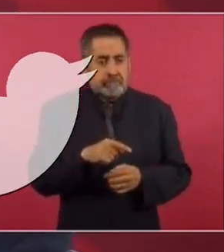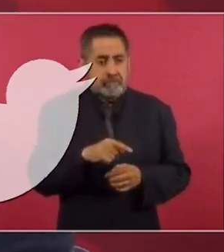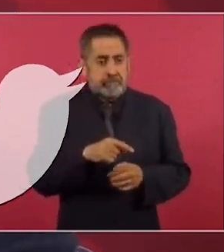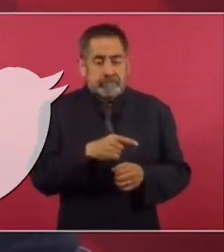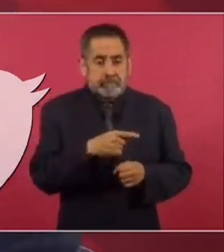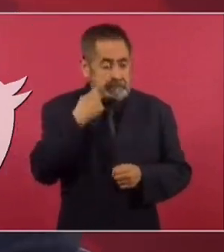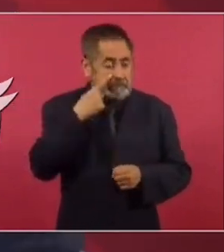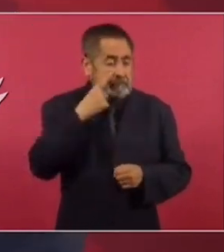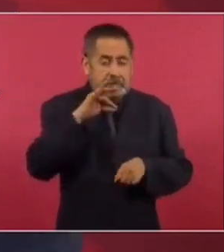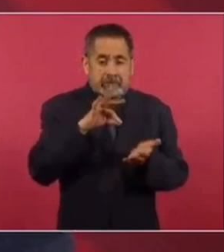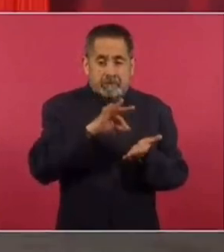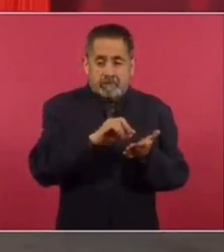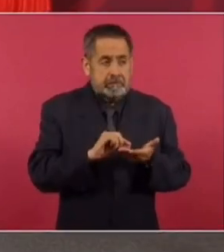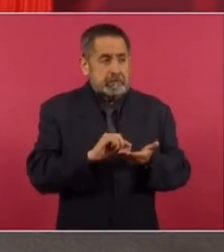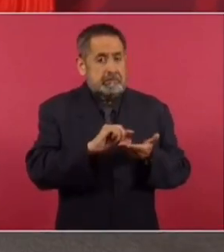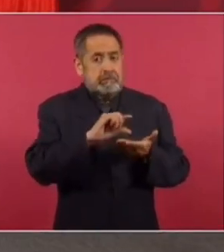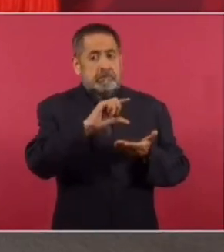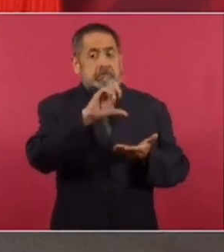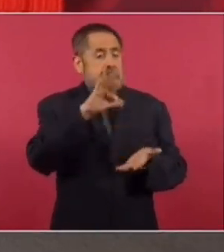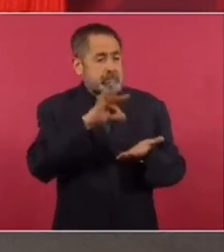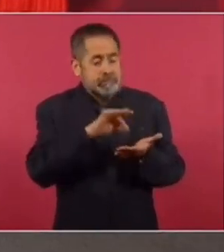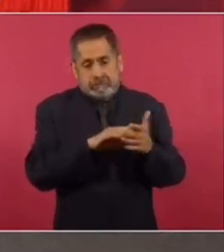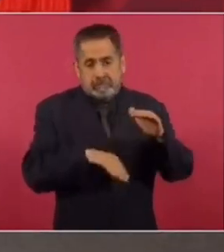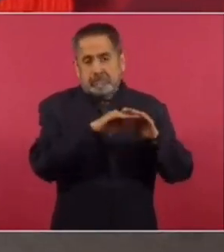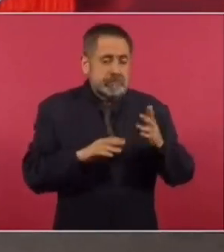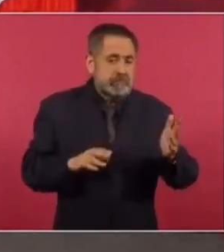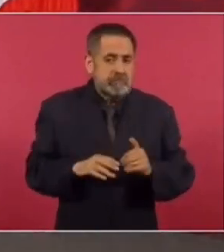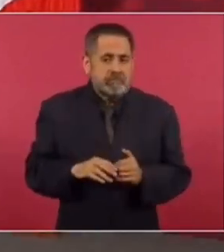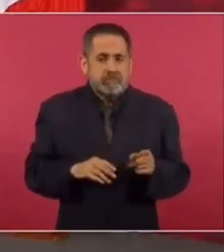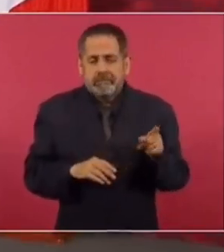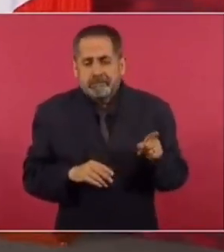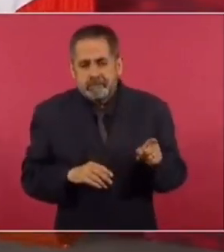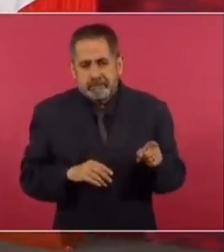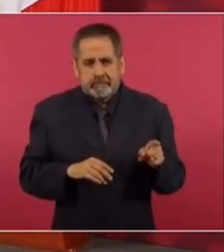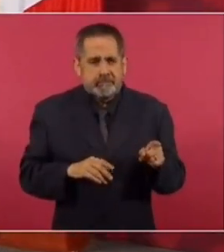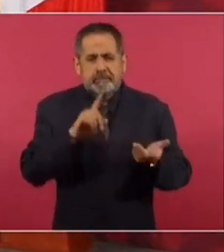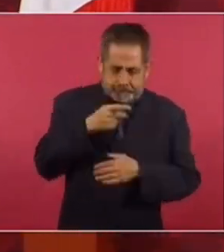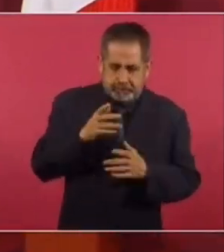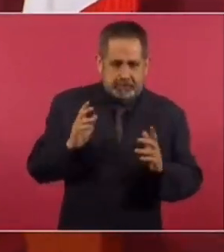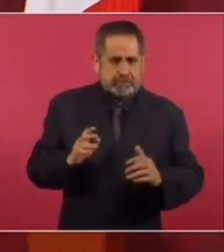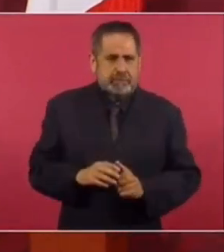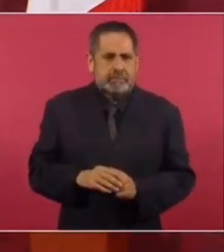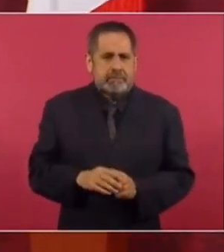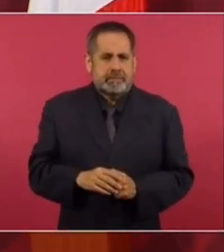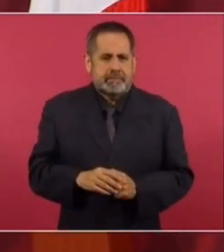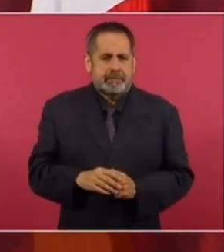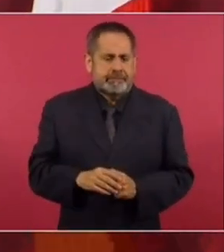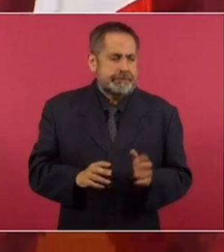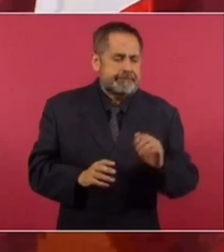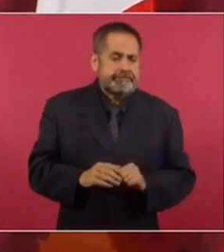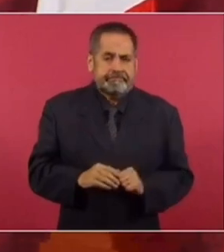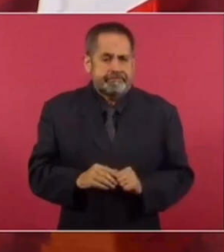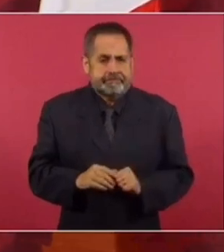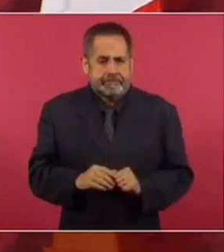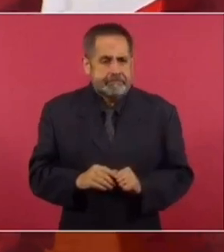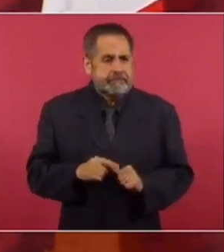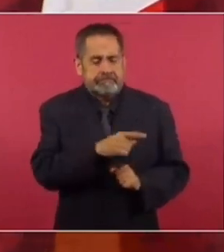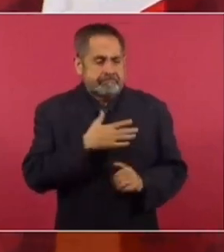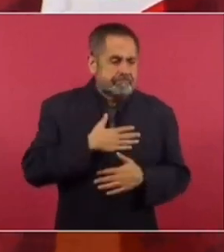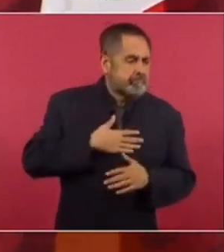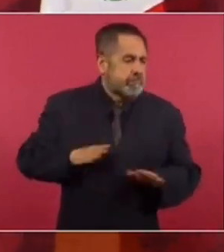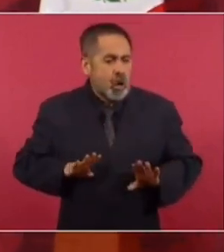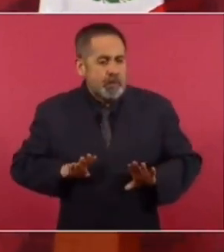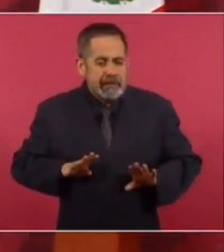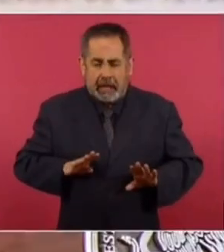lo que tiene algún propósito político, lo que le conviene